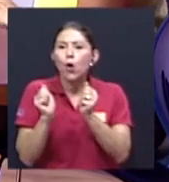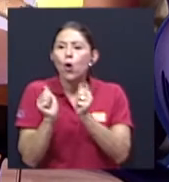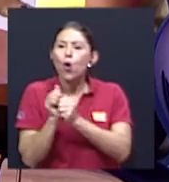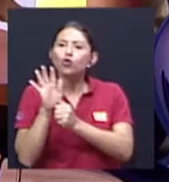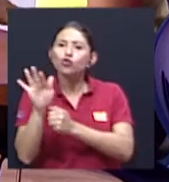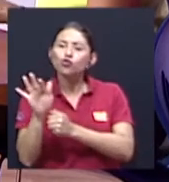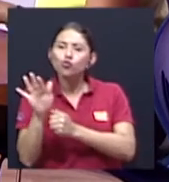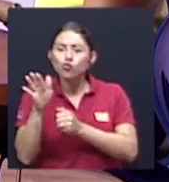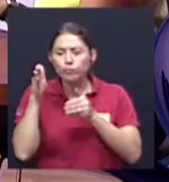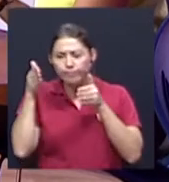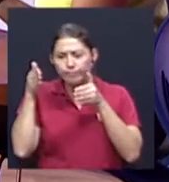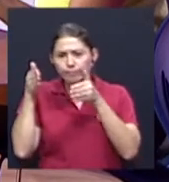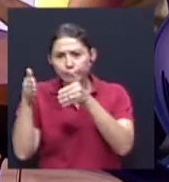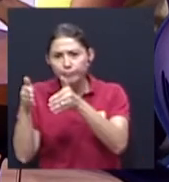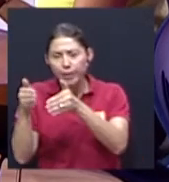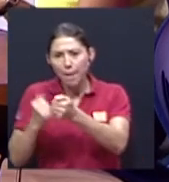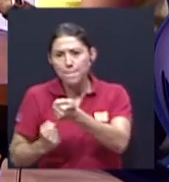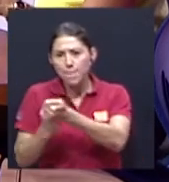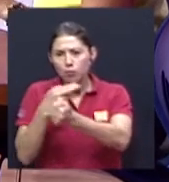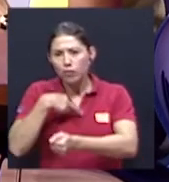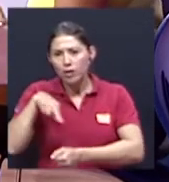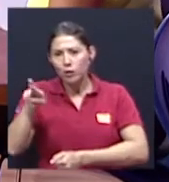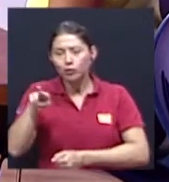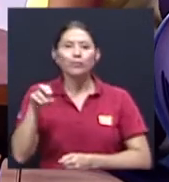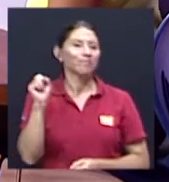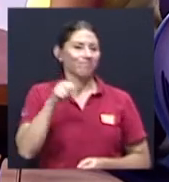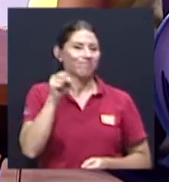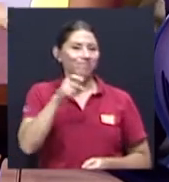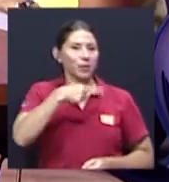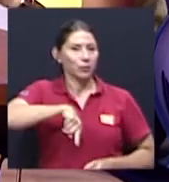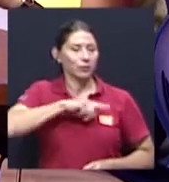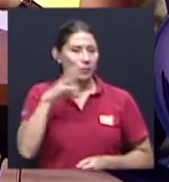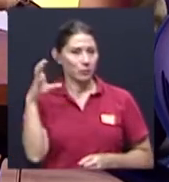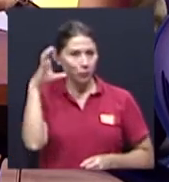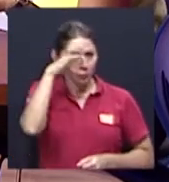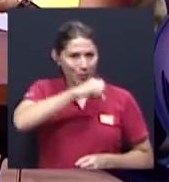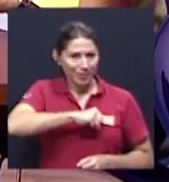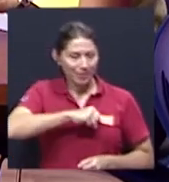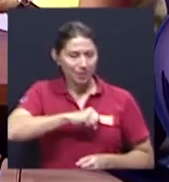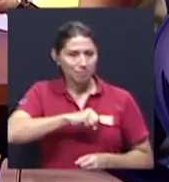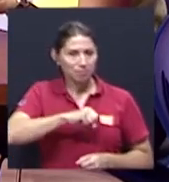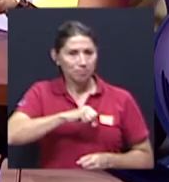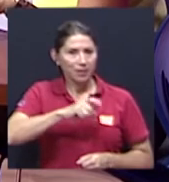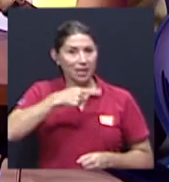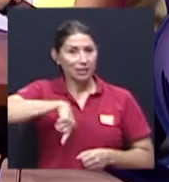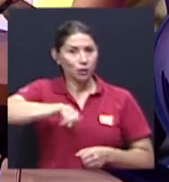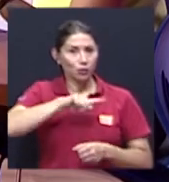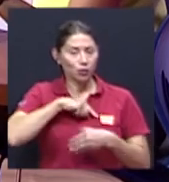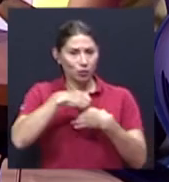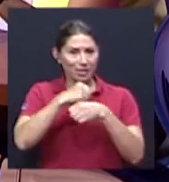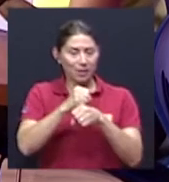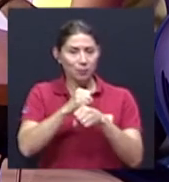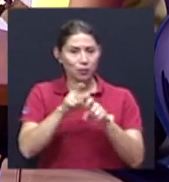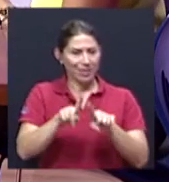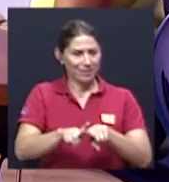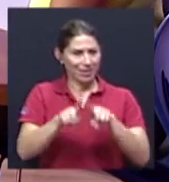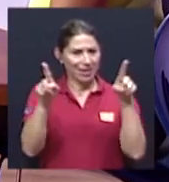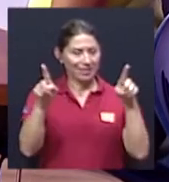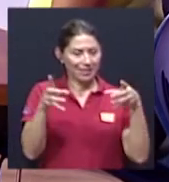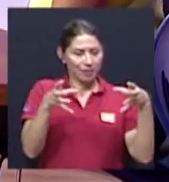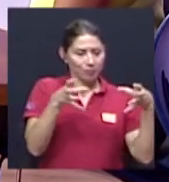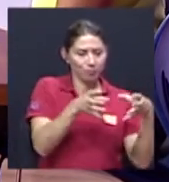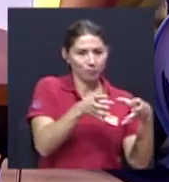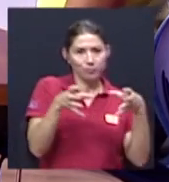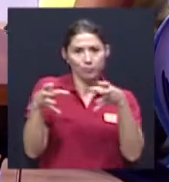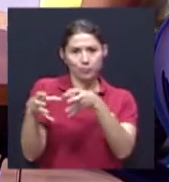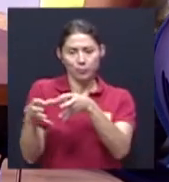Bueno, nos dimos cuenta que de forma general, al hacer la diferenciación por sexo-género en relación con la